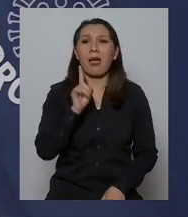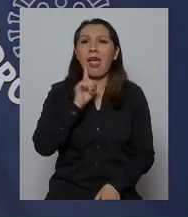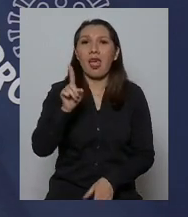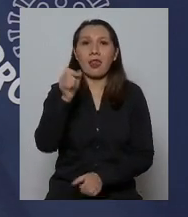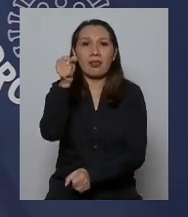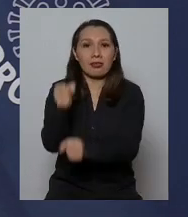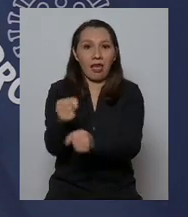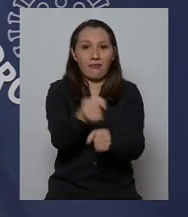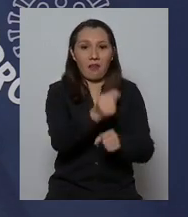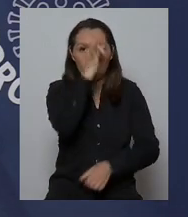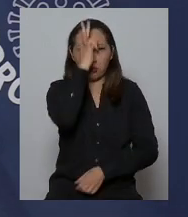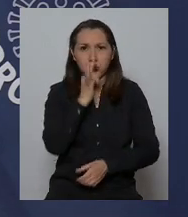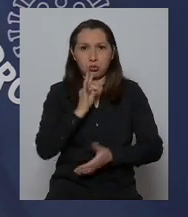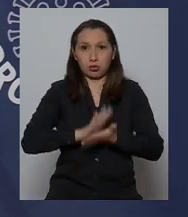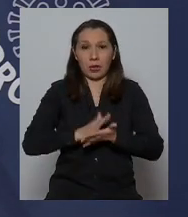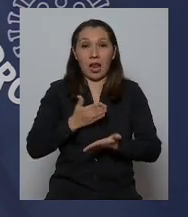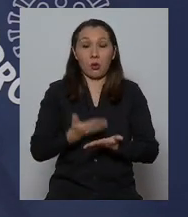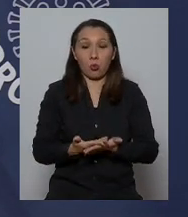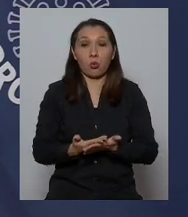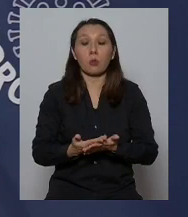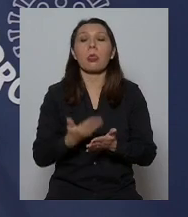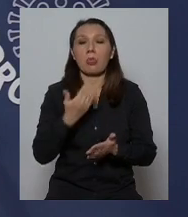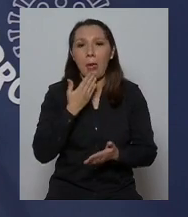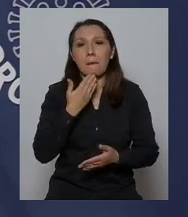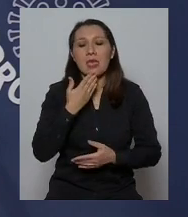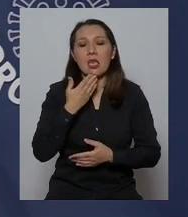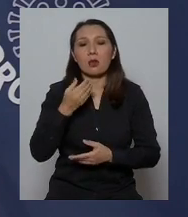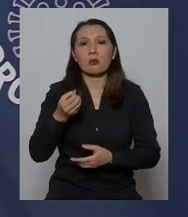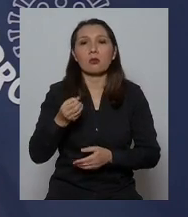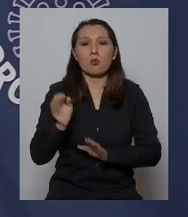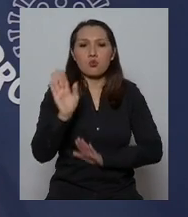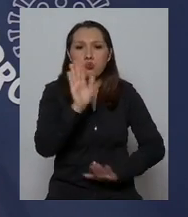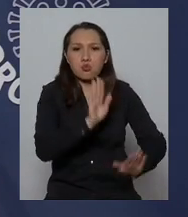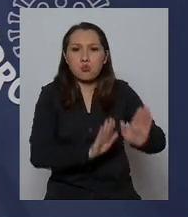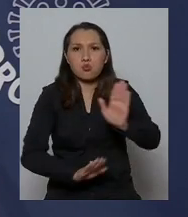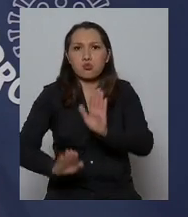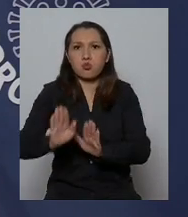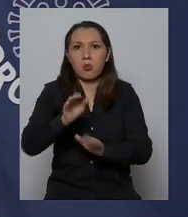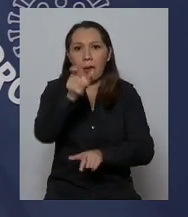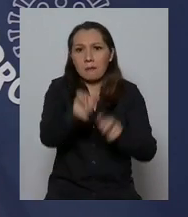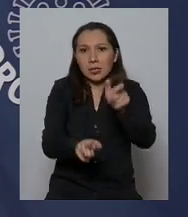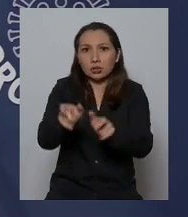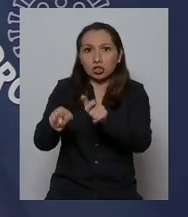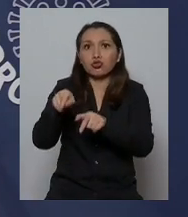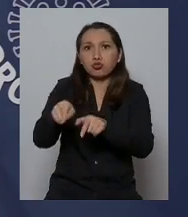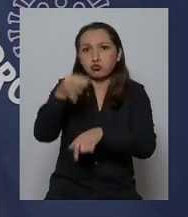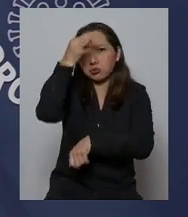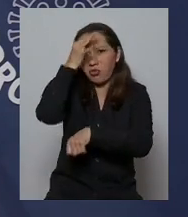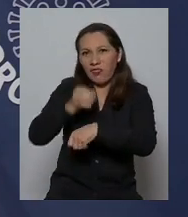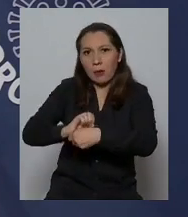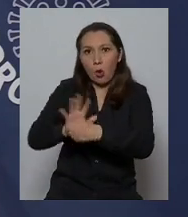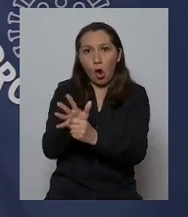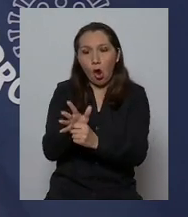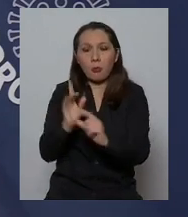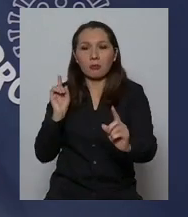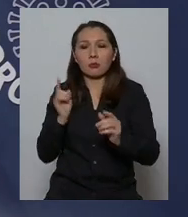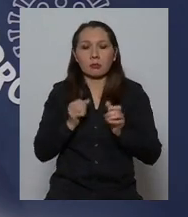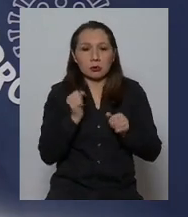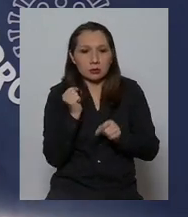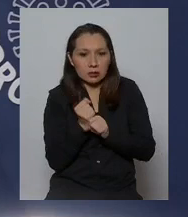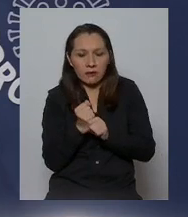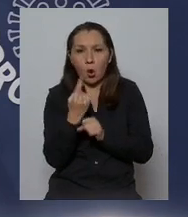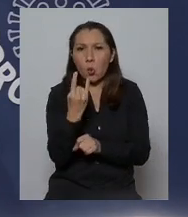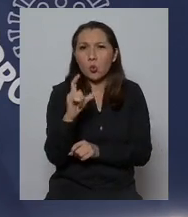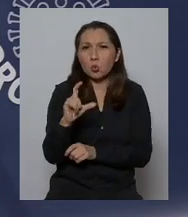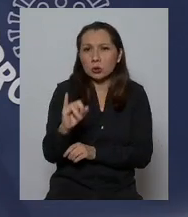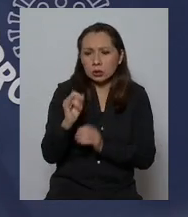trabajadores de la salud que han estado cuidando pacientes con COVID en una unidad de tratamiento